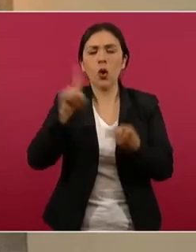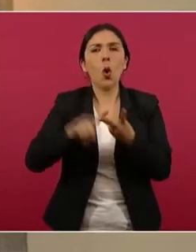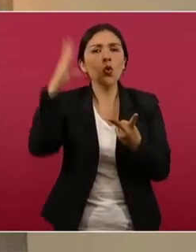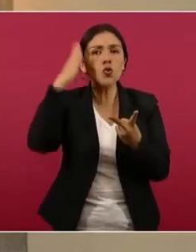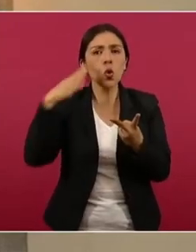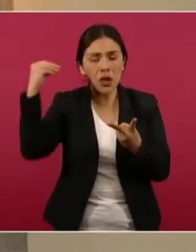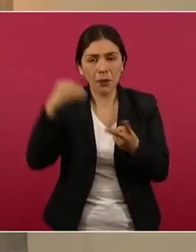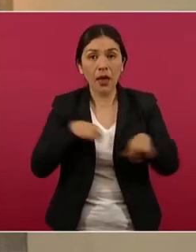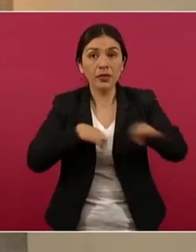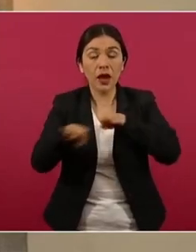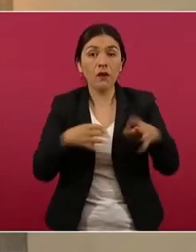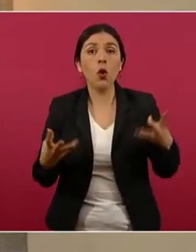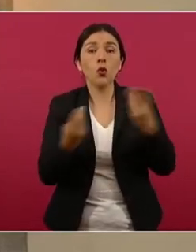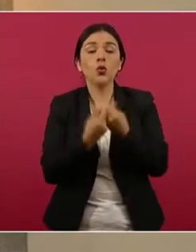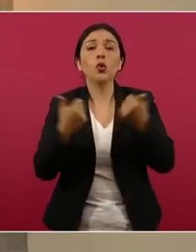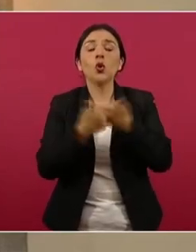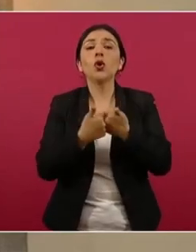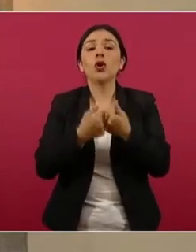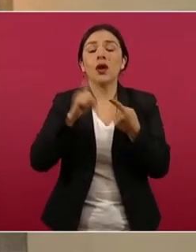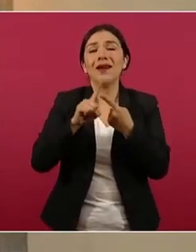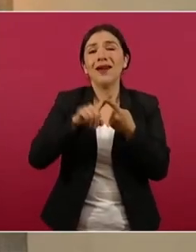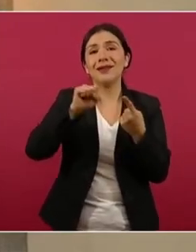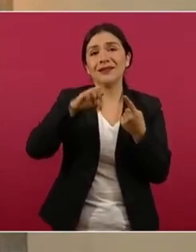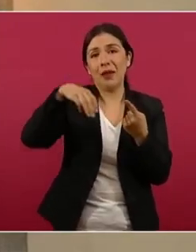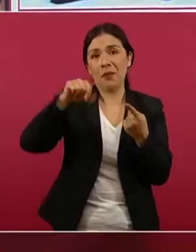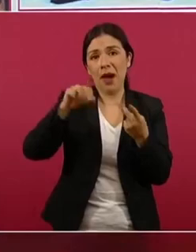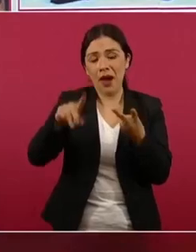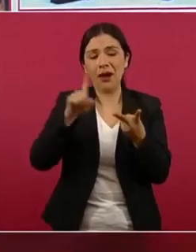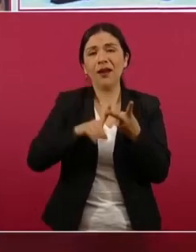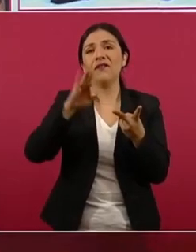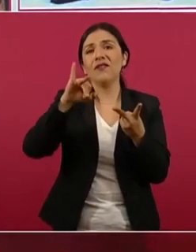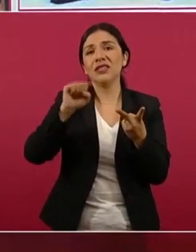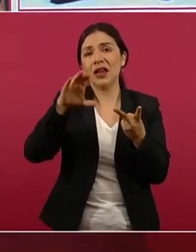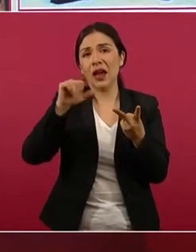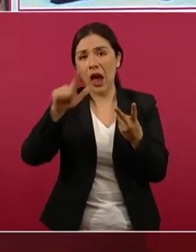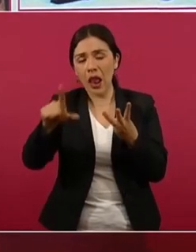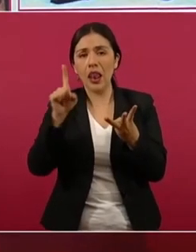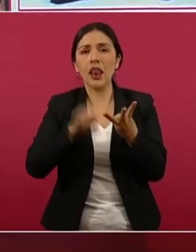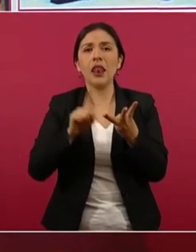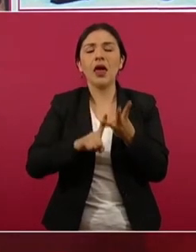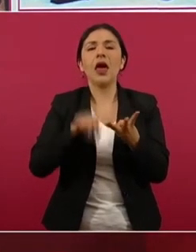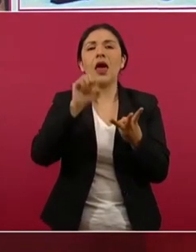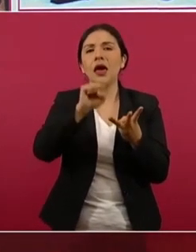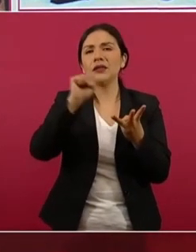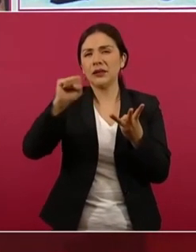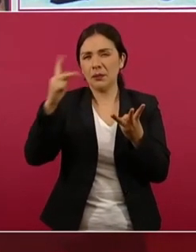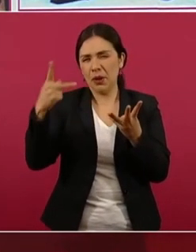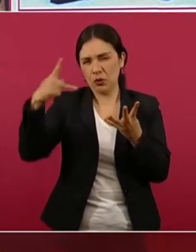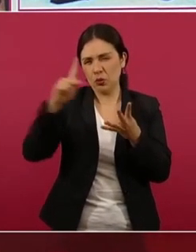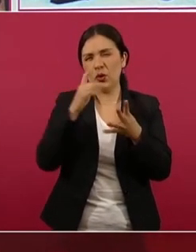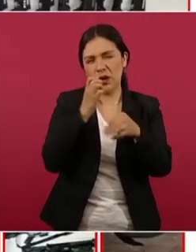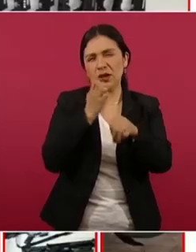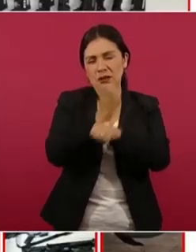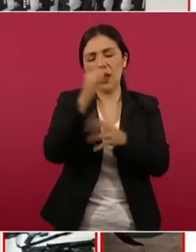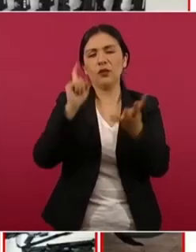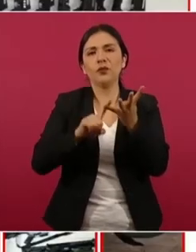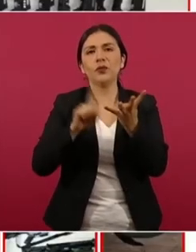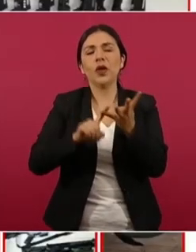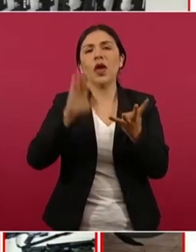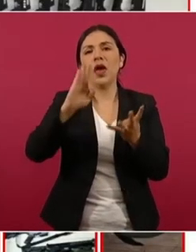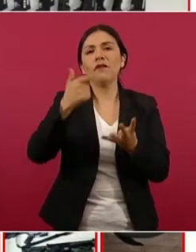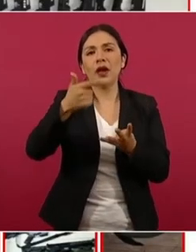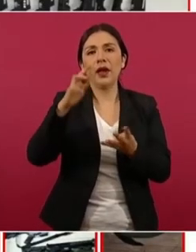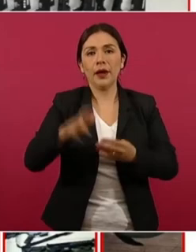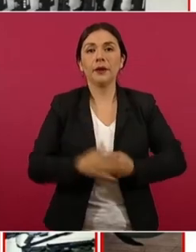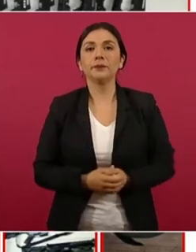coordinada por la Secretaría de Marina, la Fiscalía de Colima, la Secretaría de Seguridad Pública del Estado y la Fiscalía General de la